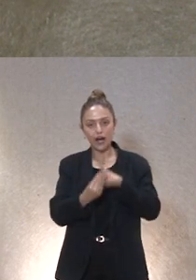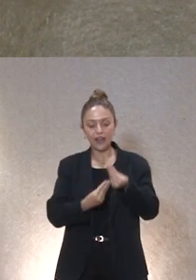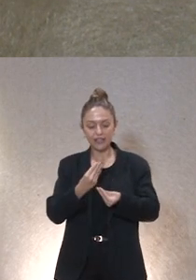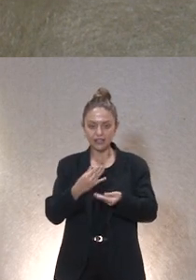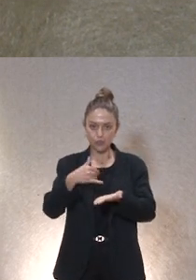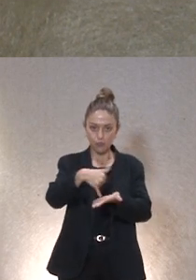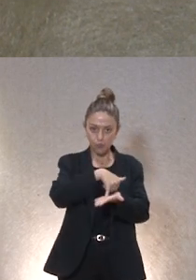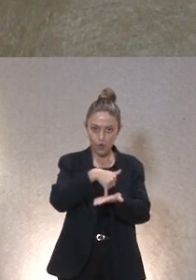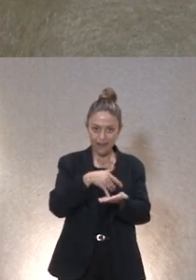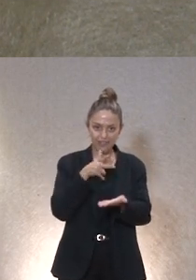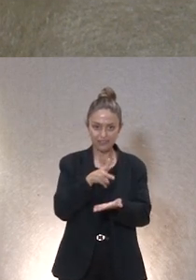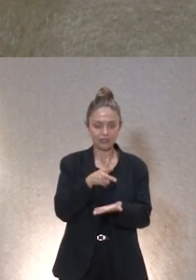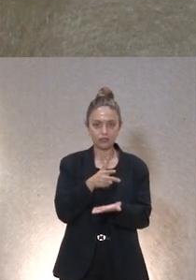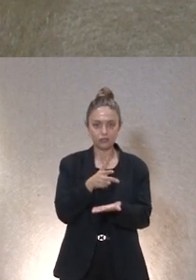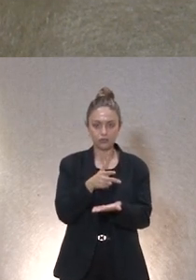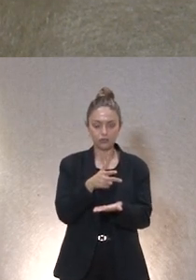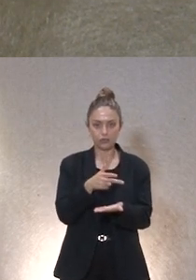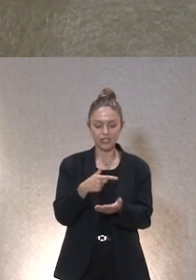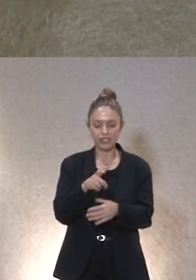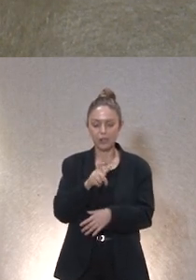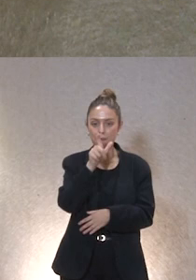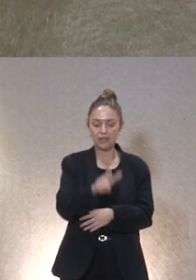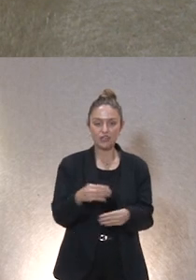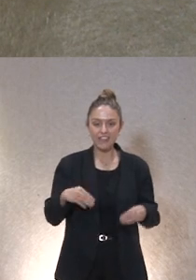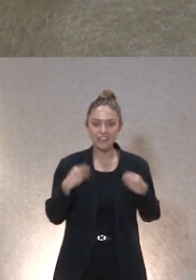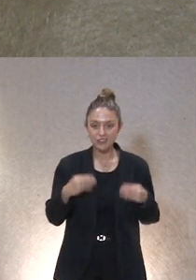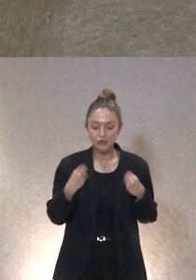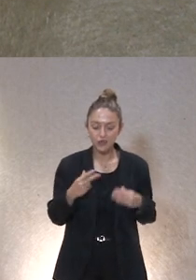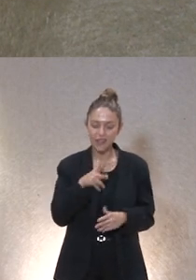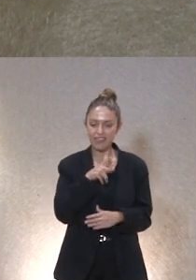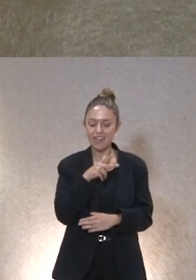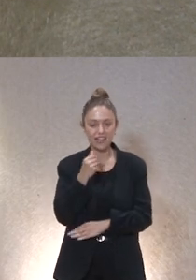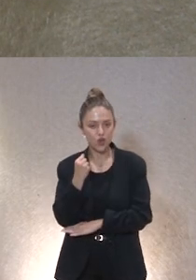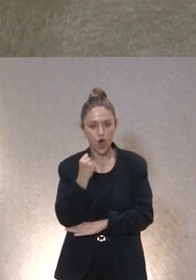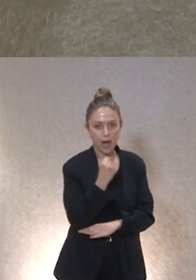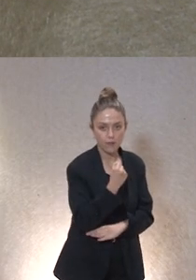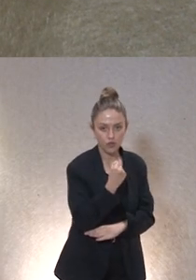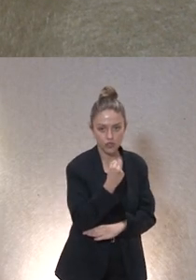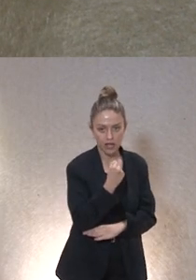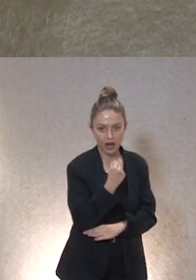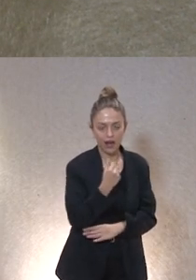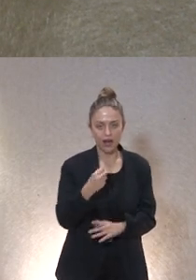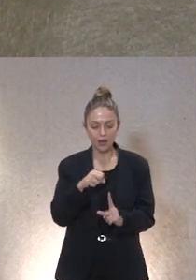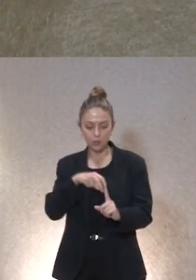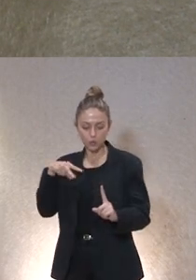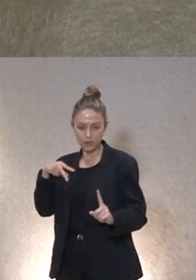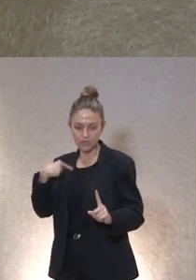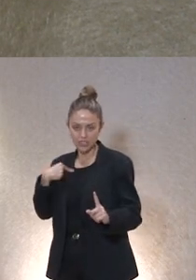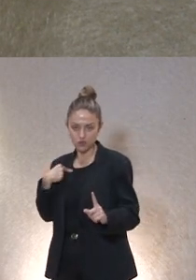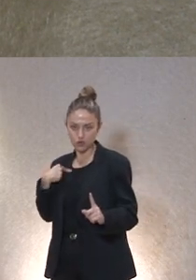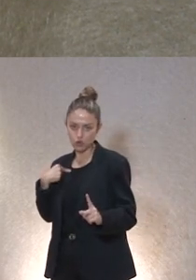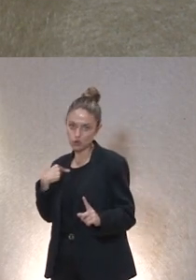vulnerar derechos y apoyar para que las personas disfruten de sus derechos siempre desde el marco desde el que podemos actuar